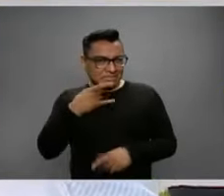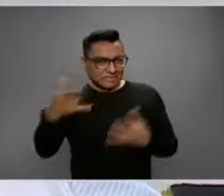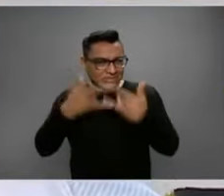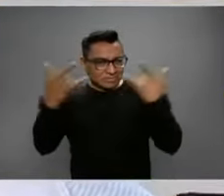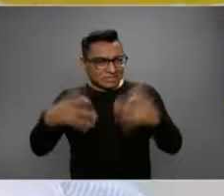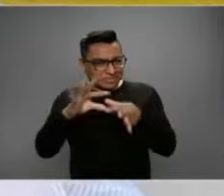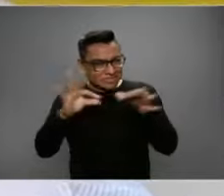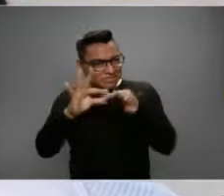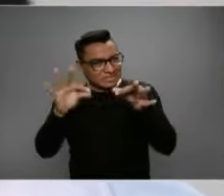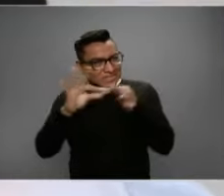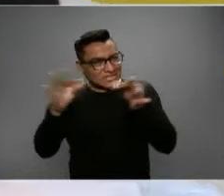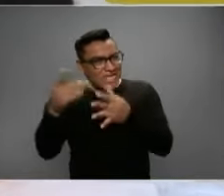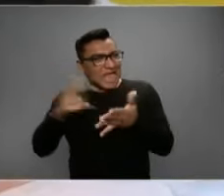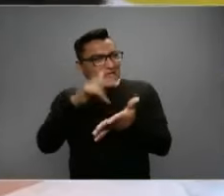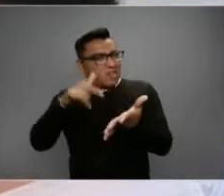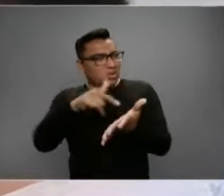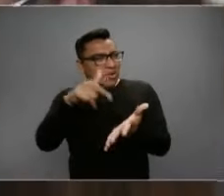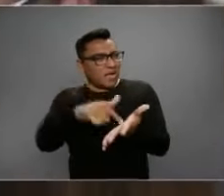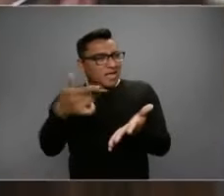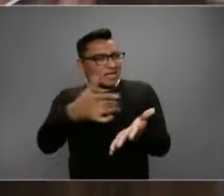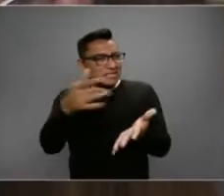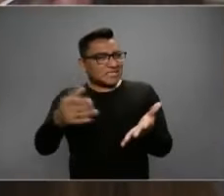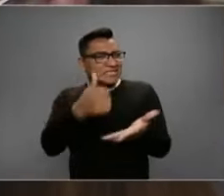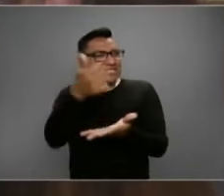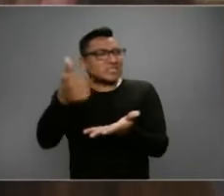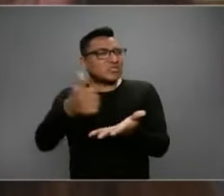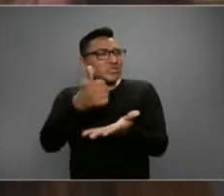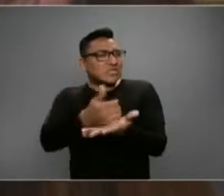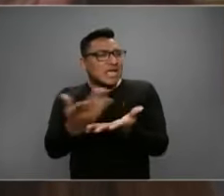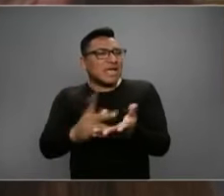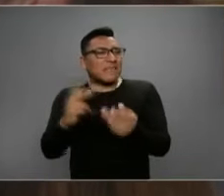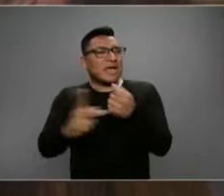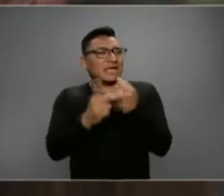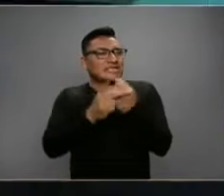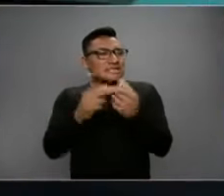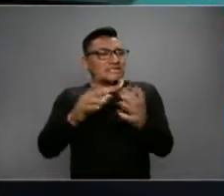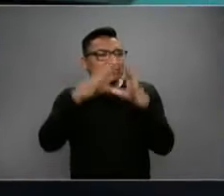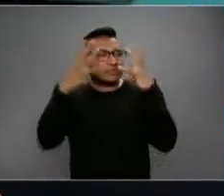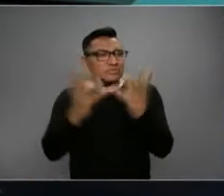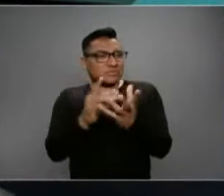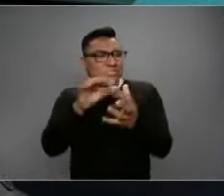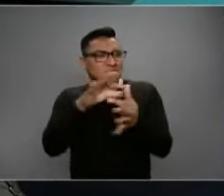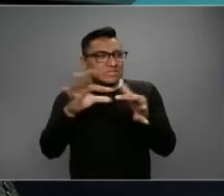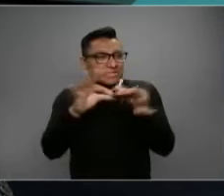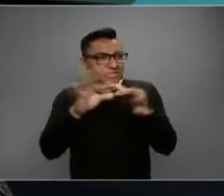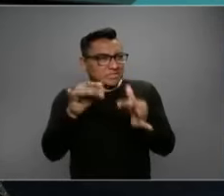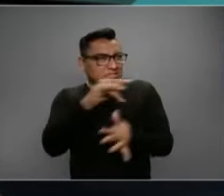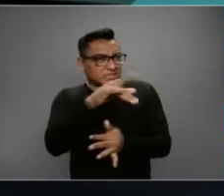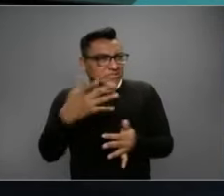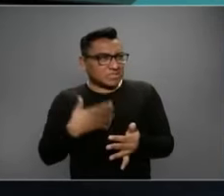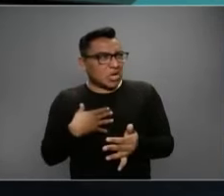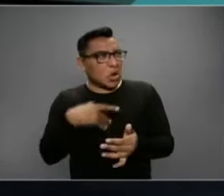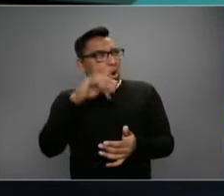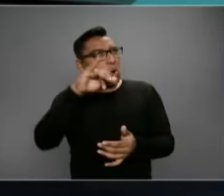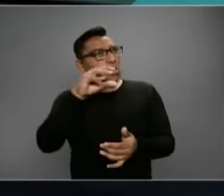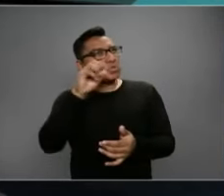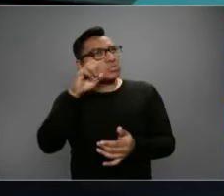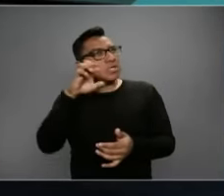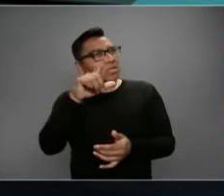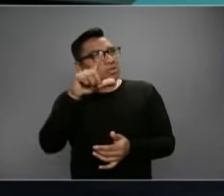casi casi que en qué lugar específico, de qué ciudad, de qué país del mundo. José Luis, me podrías pasar ese